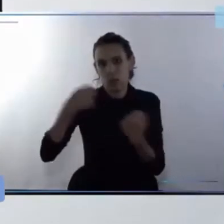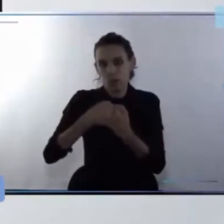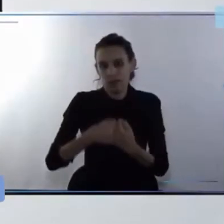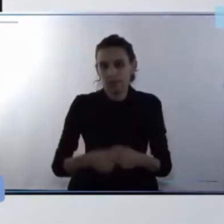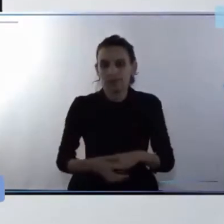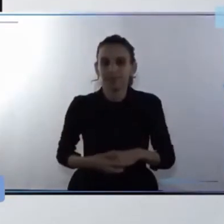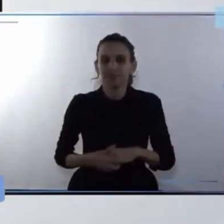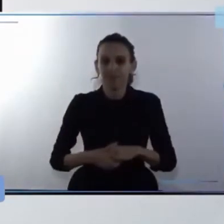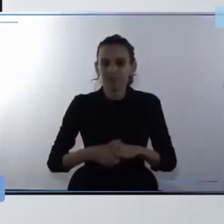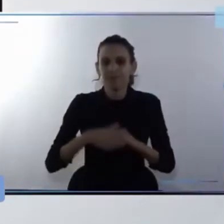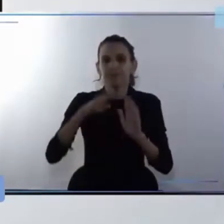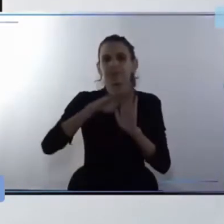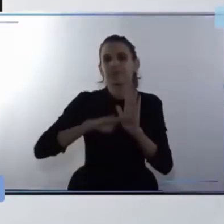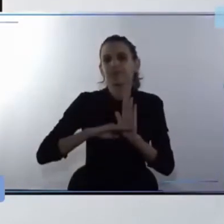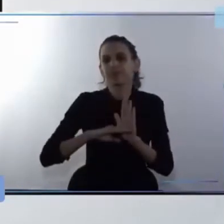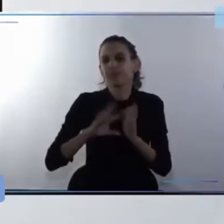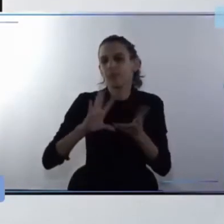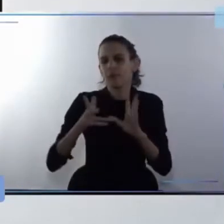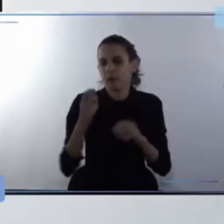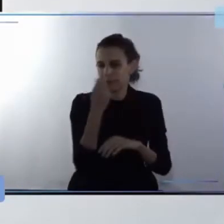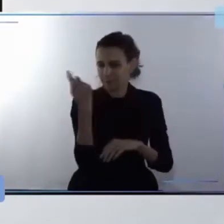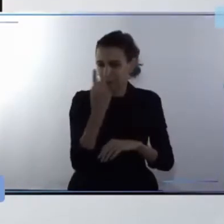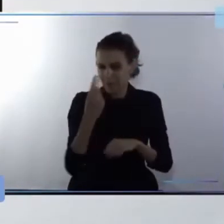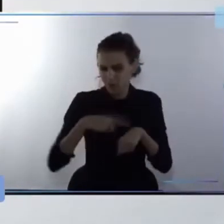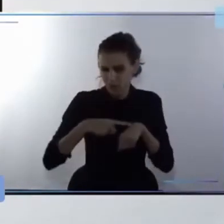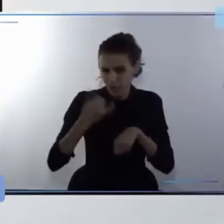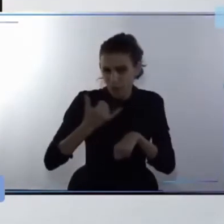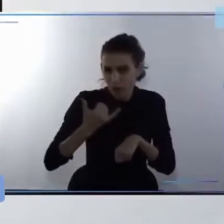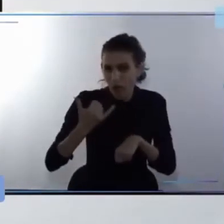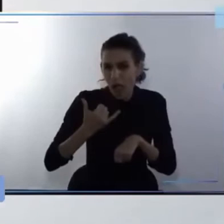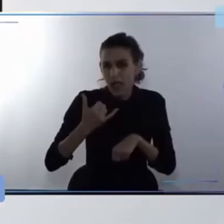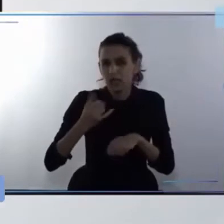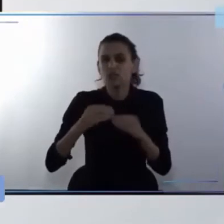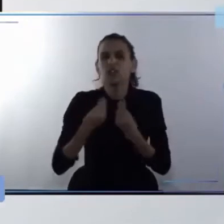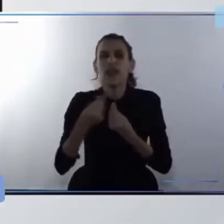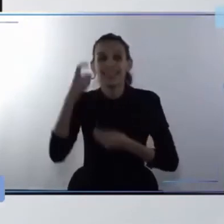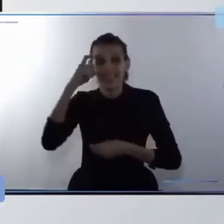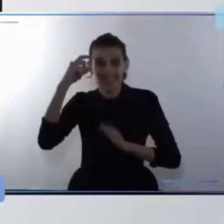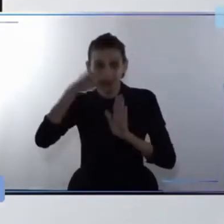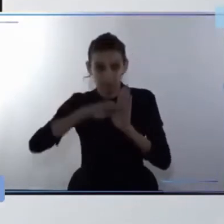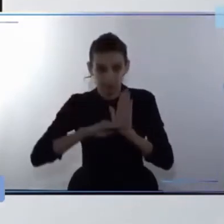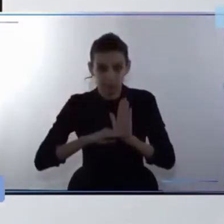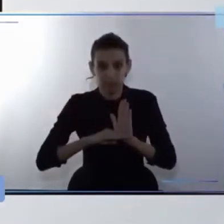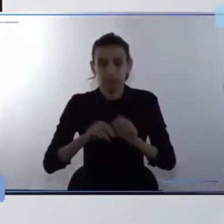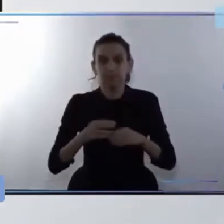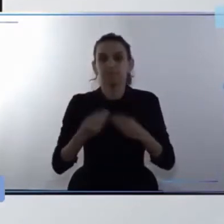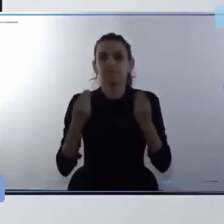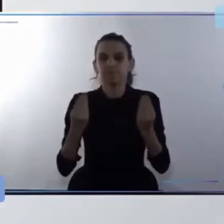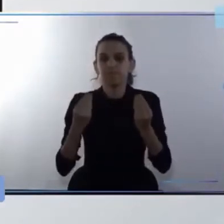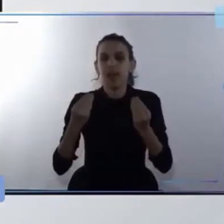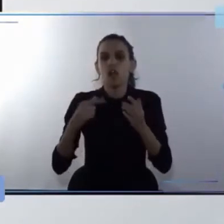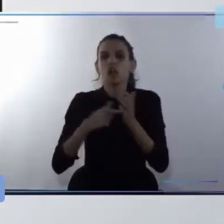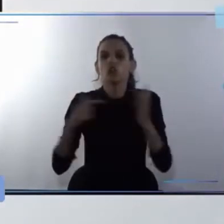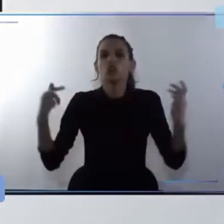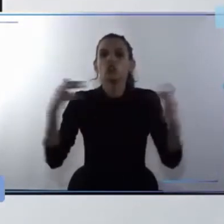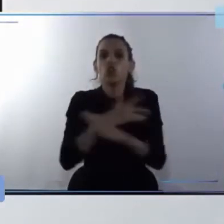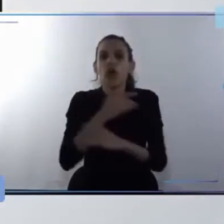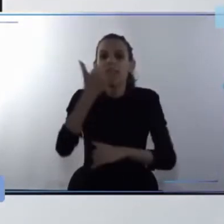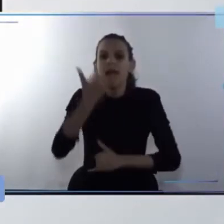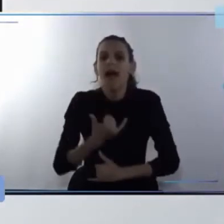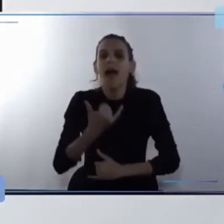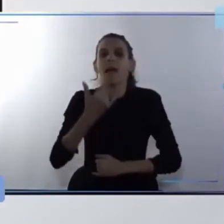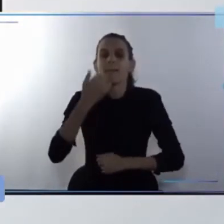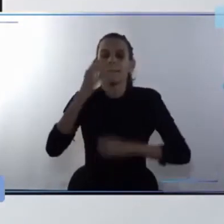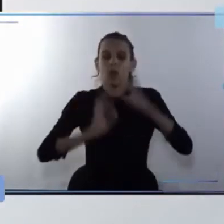rápidamente son 10 si tengo tiempo primero ciudades con proyectos pensar la ciudad que queremos